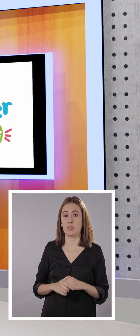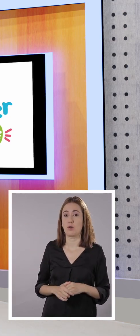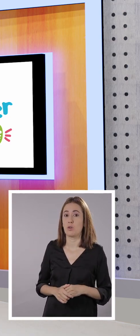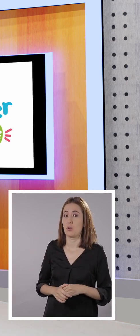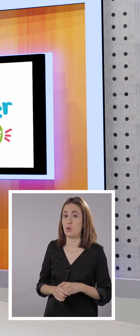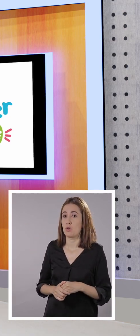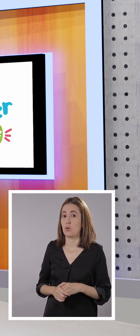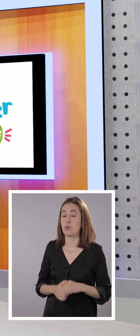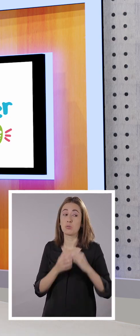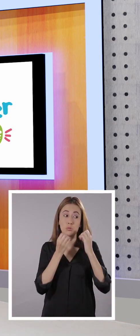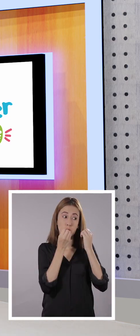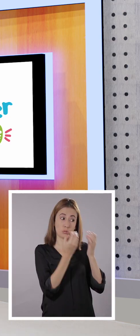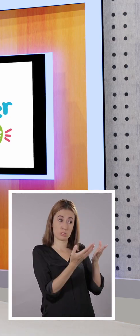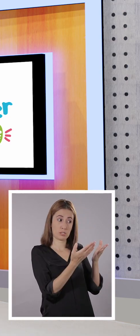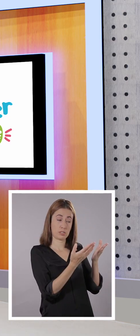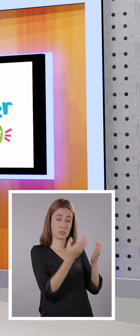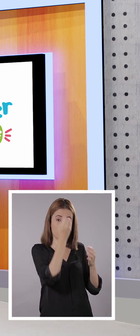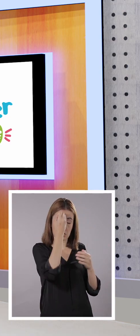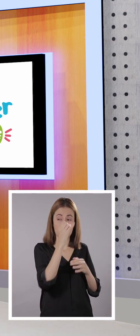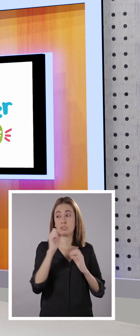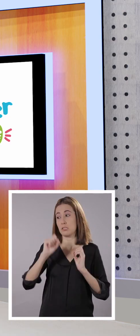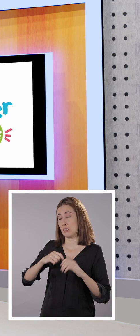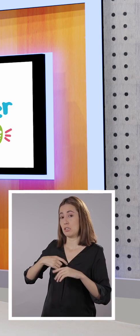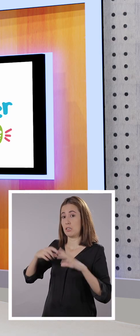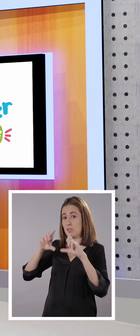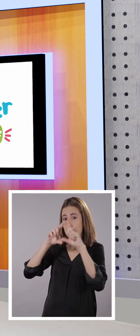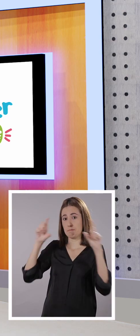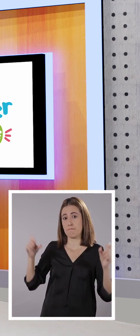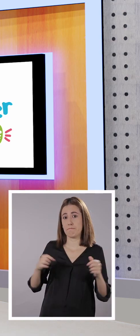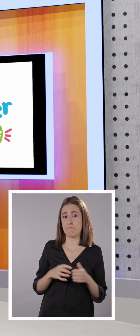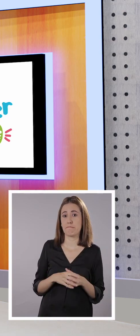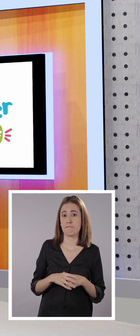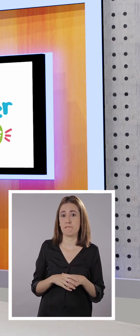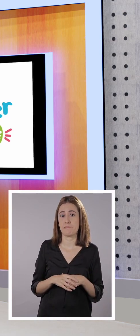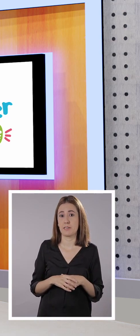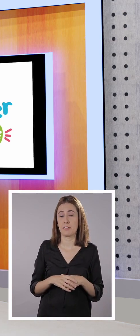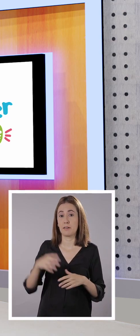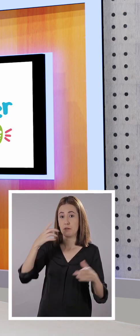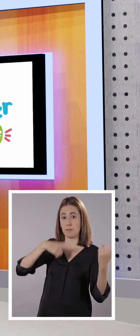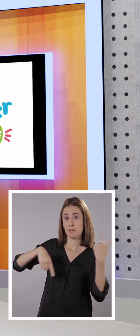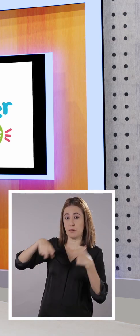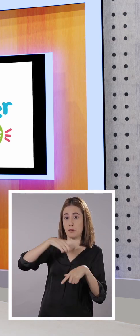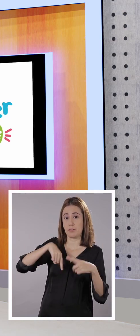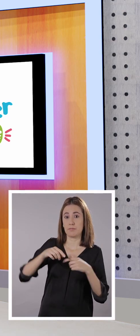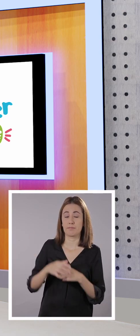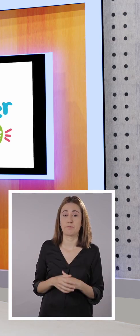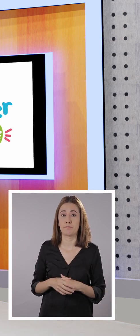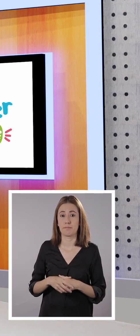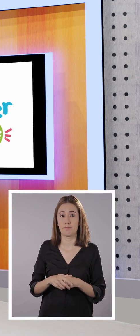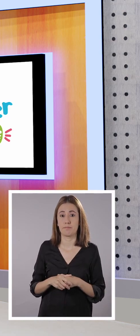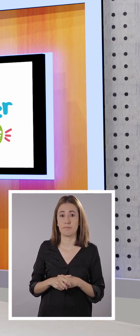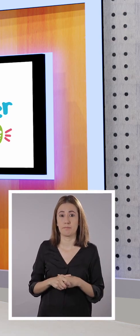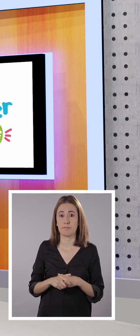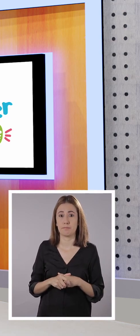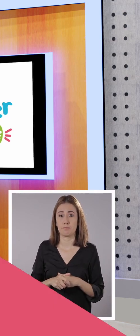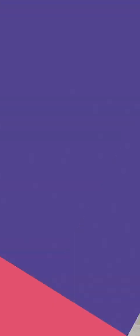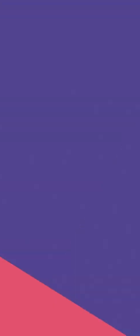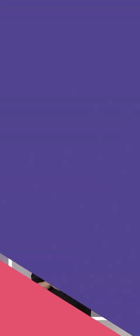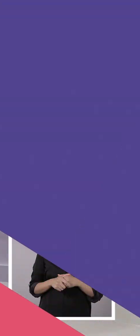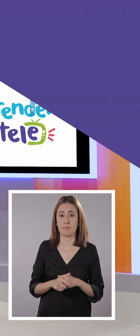Muy bien. ¿Usted tiene sus ideas, profe? Sí, pero necesito mi pizarrón. Así que voy por él. Ya vuelvo.